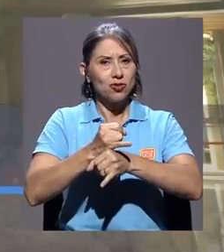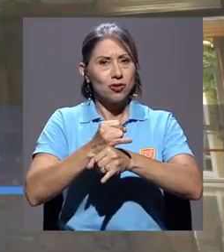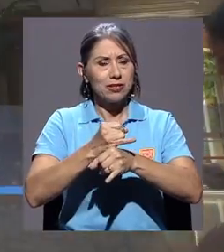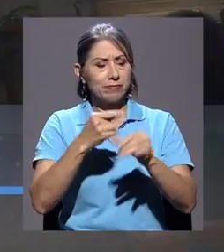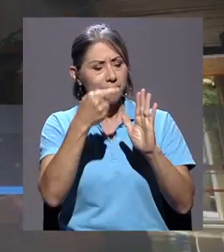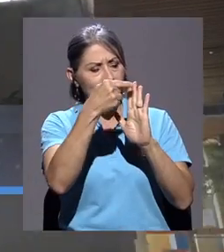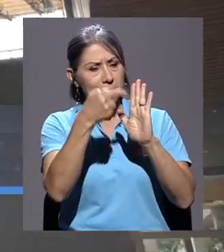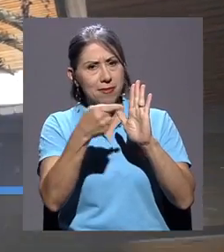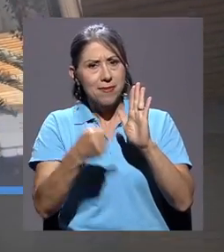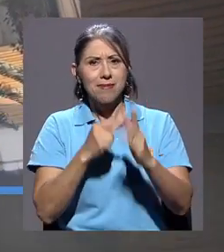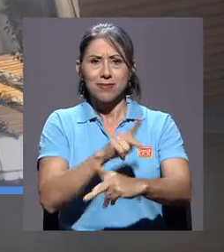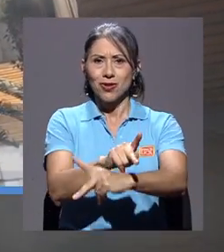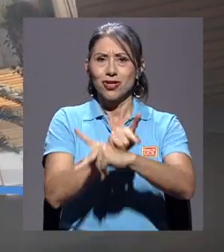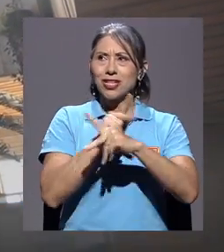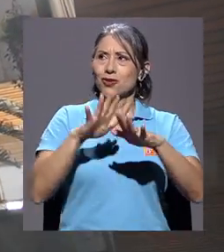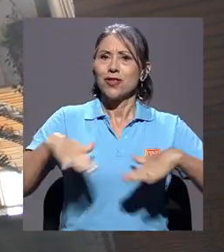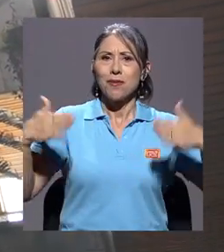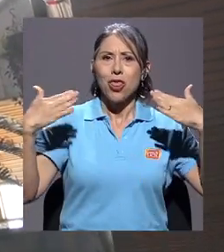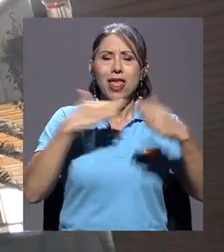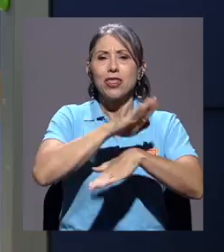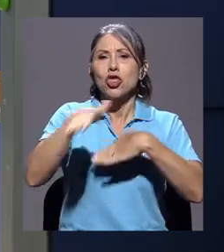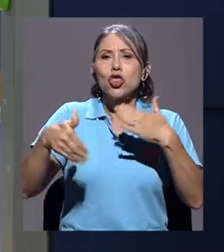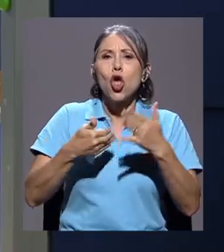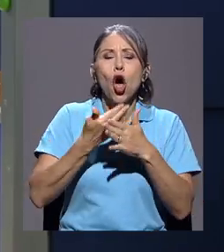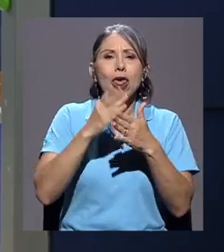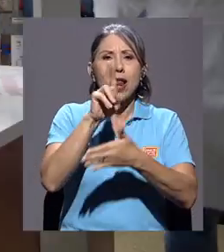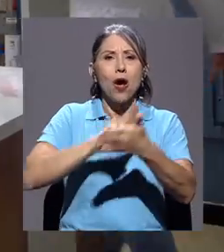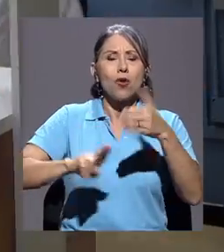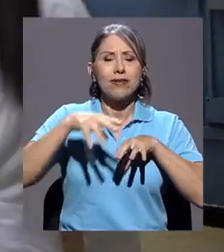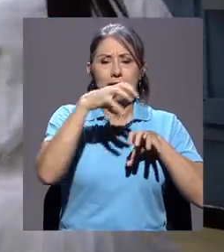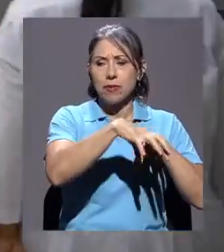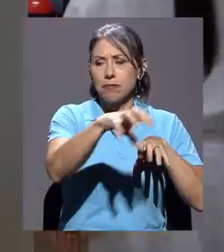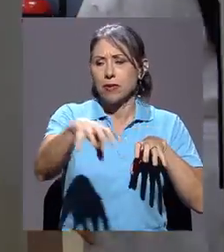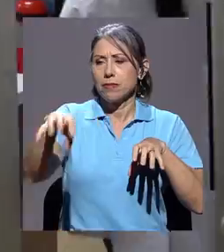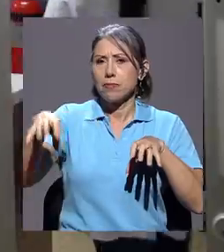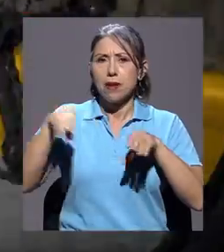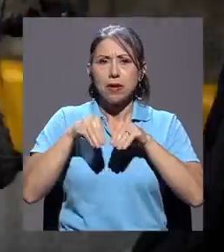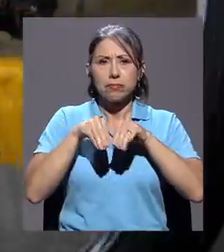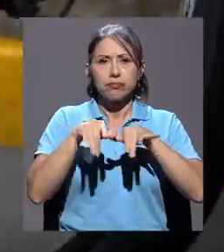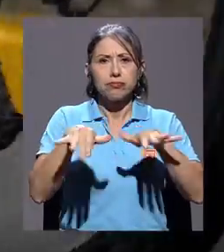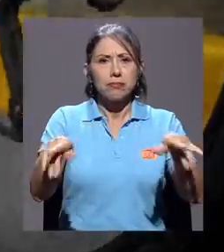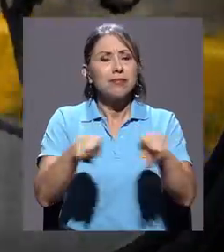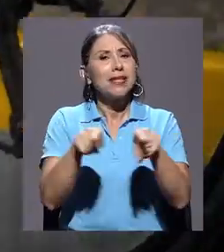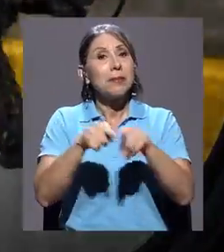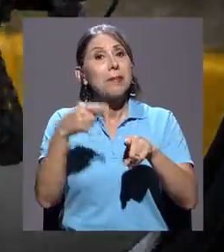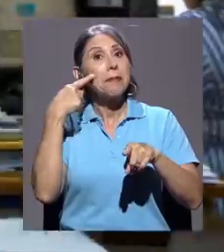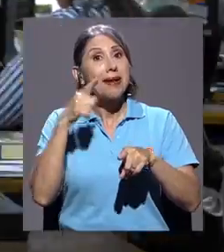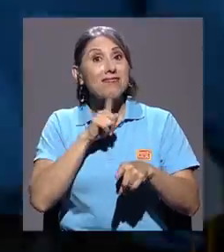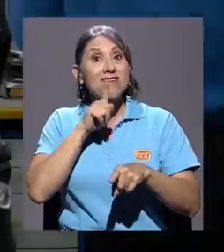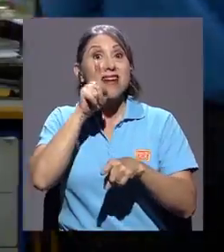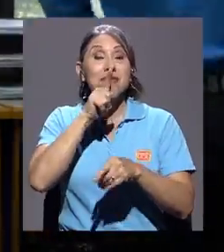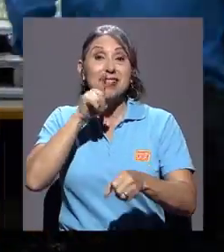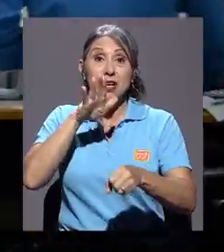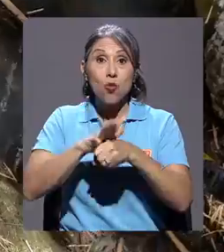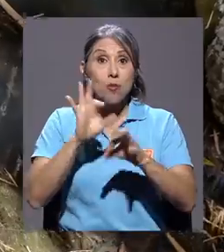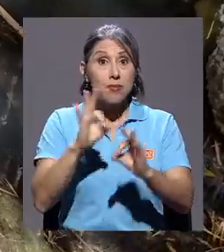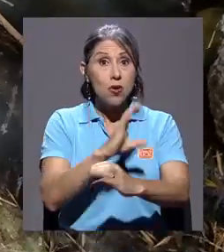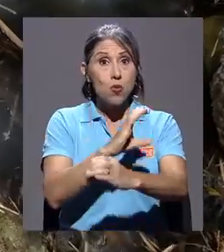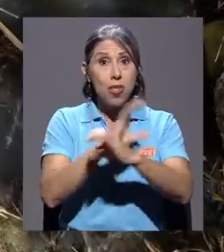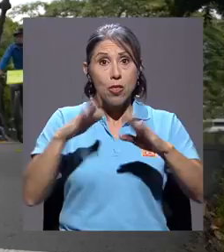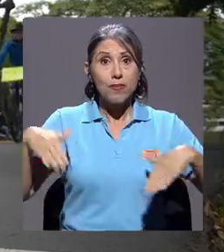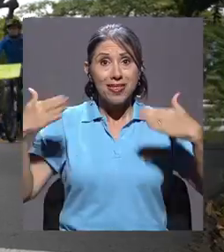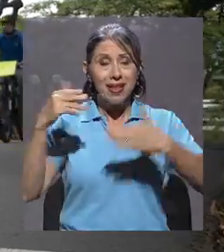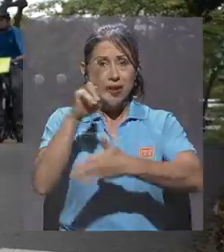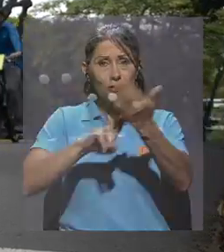protección del medio ambiente en todas las instancias universitarias y a la vez medir el grado de cumplimiento de la gestión ambiental en la Universidad de Costa